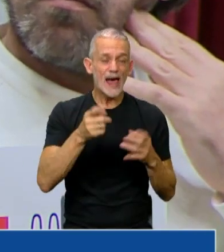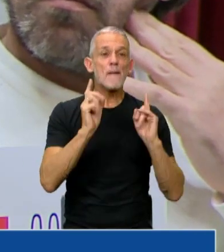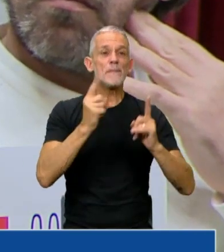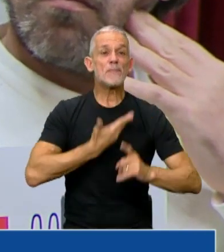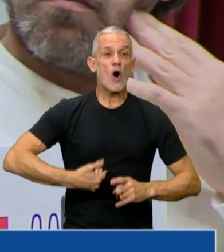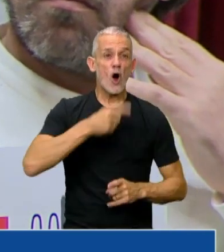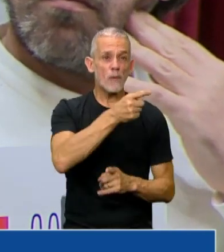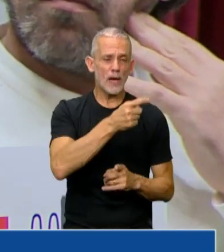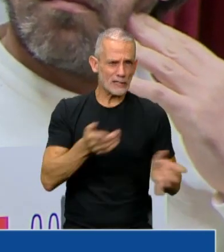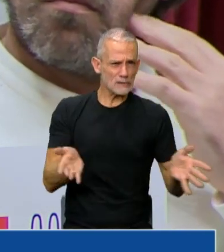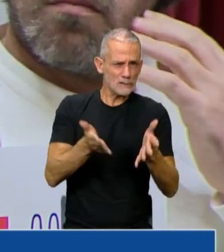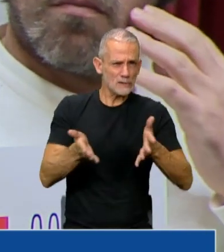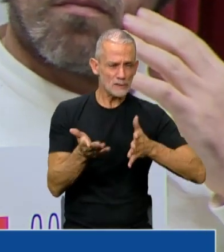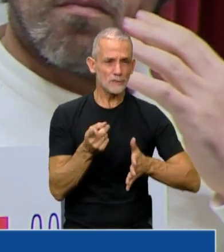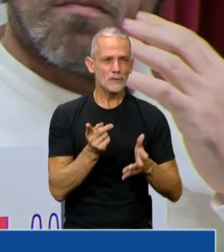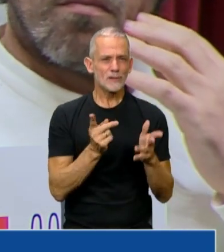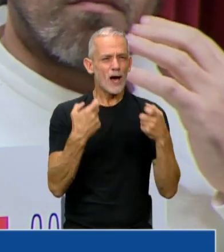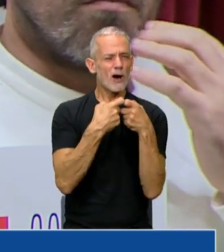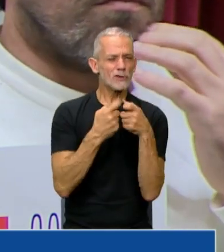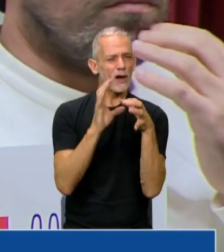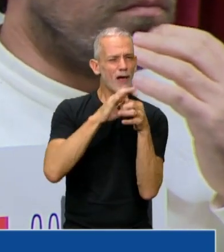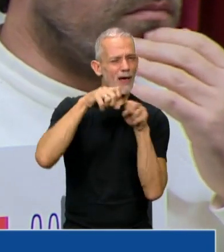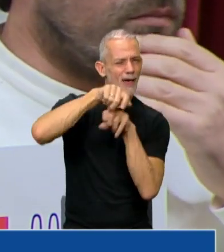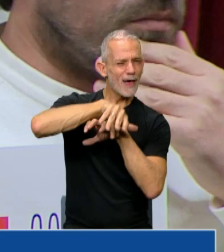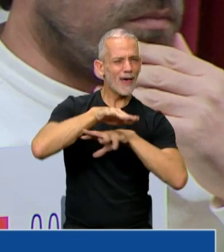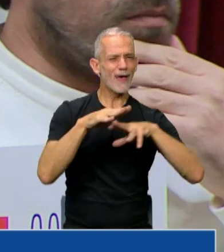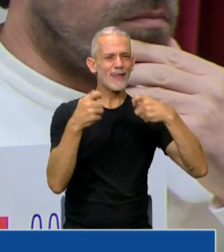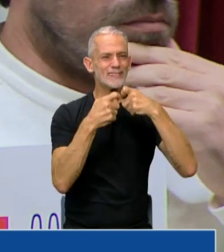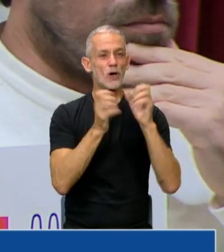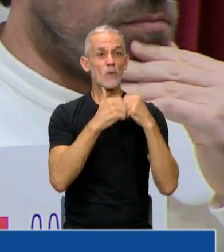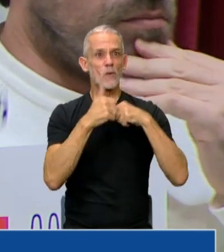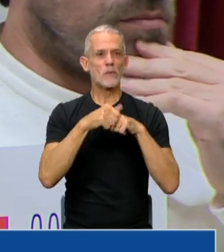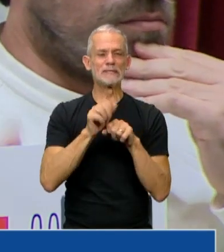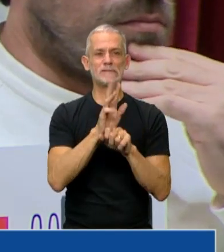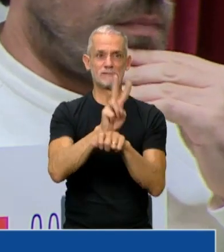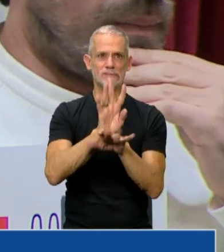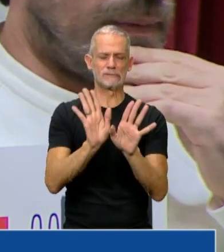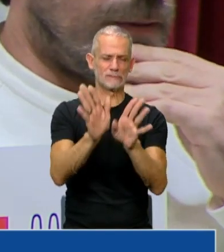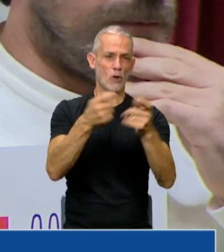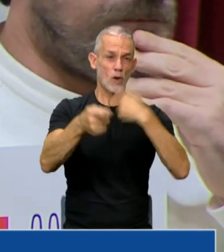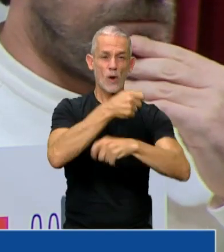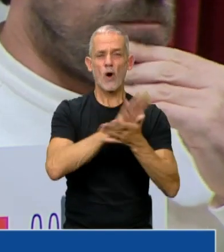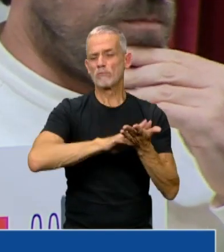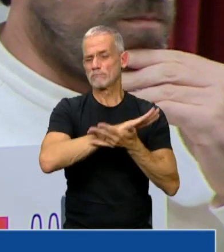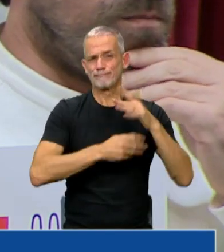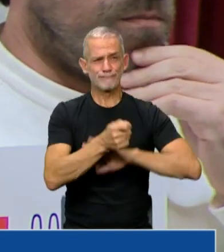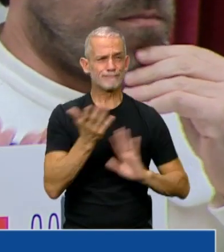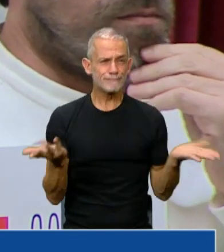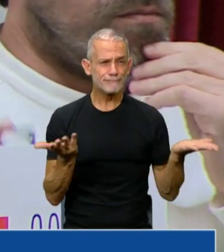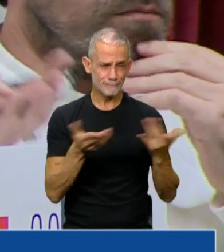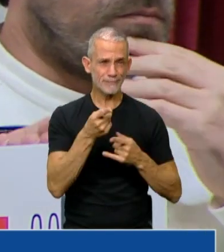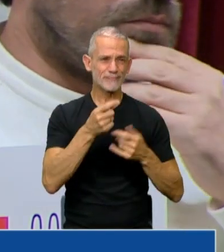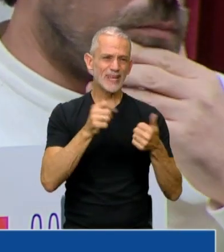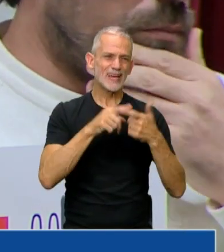mismos gobiernos que son parte de todo un entramado de protección del narco y de corrupción. Es claro, desde